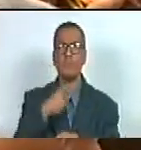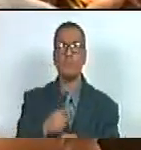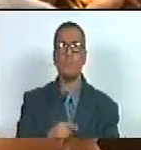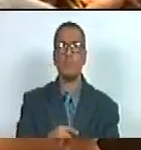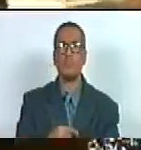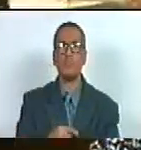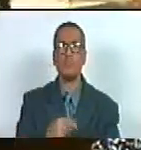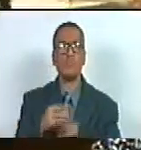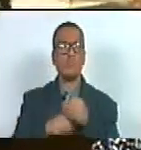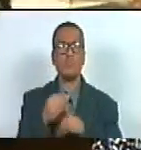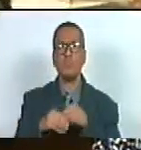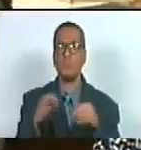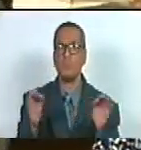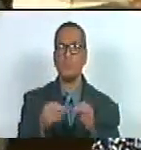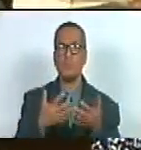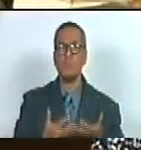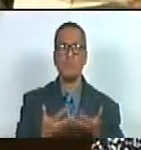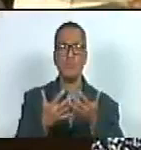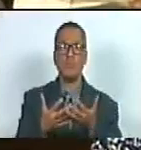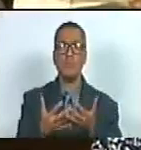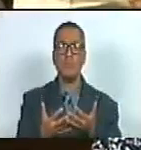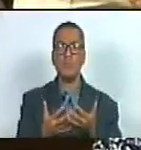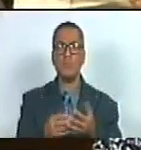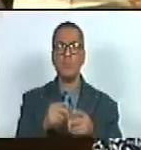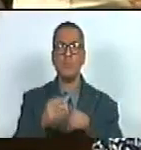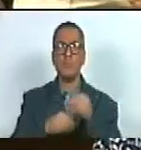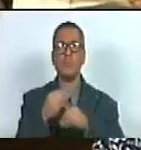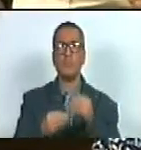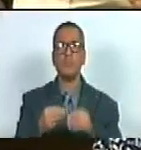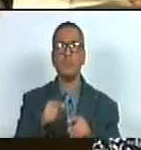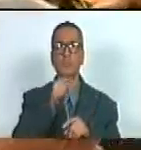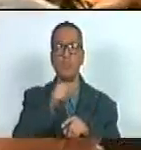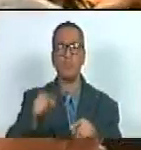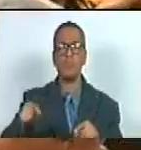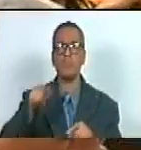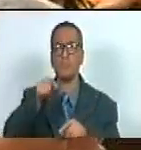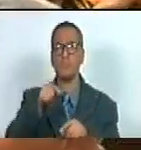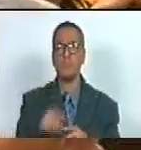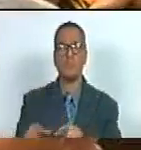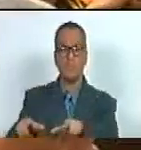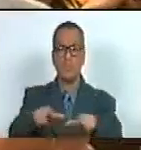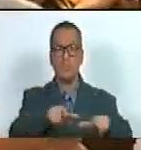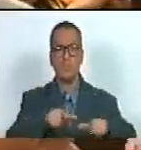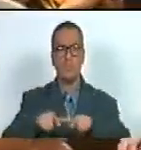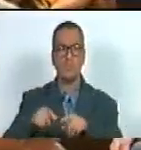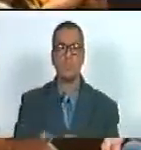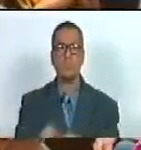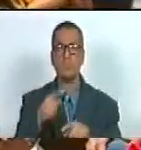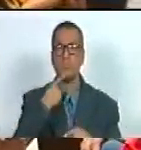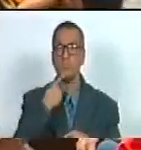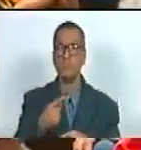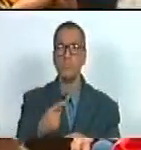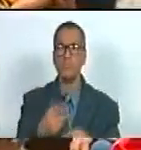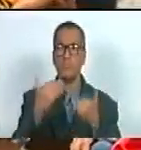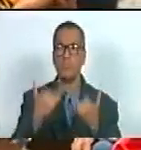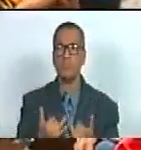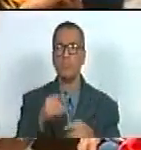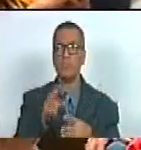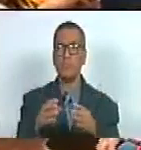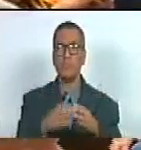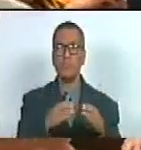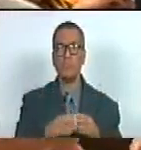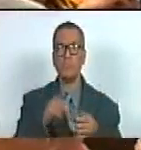estamos haciéndole un flaco favor al ejercicio por la que estamos en este espacio así que exigimos desde la red